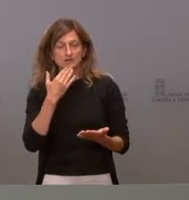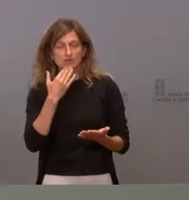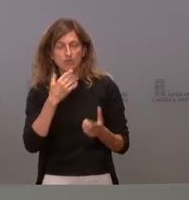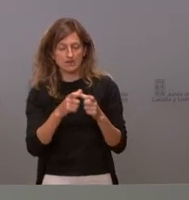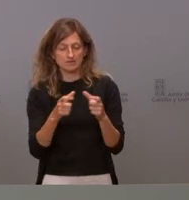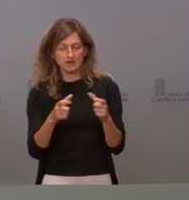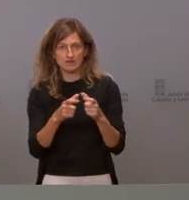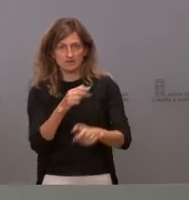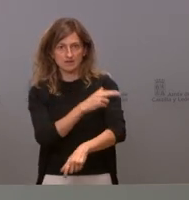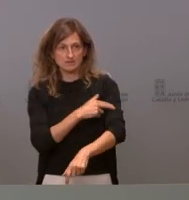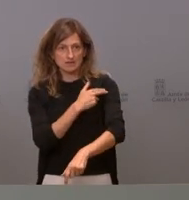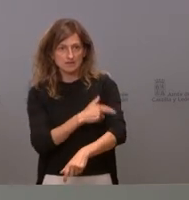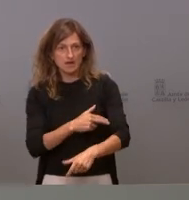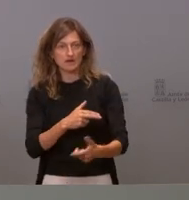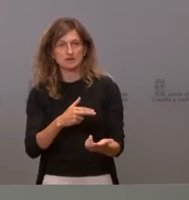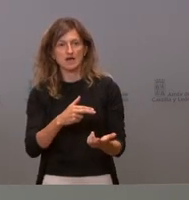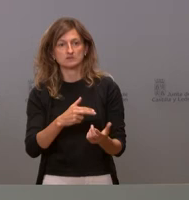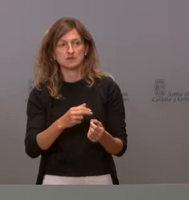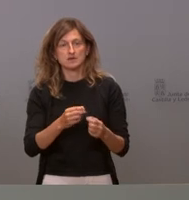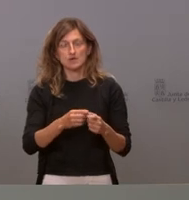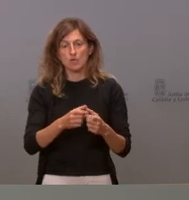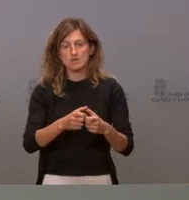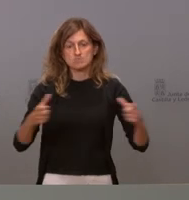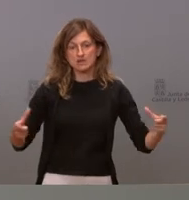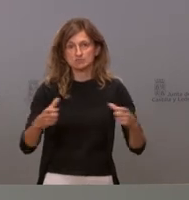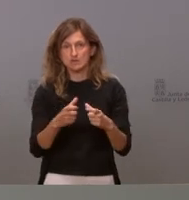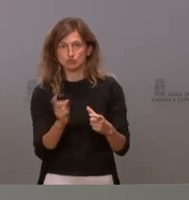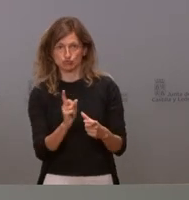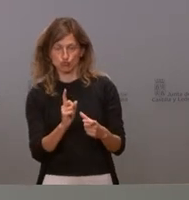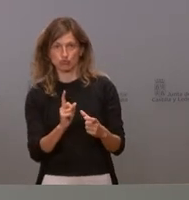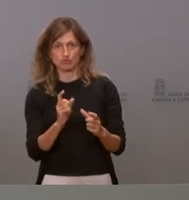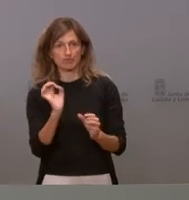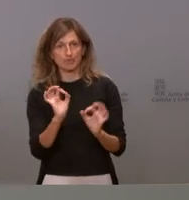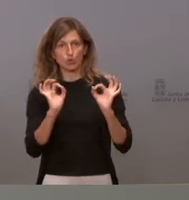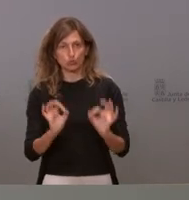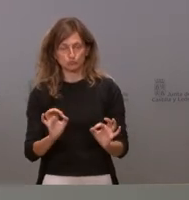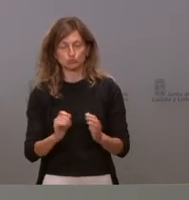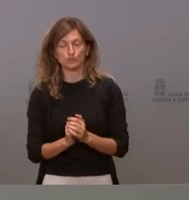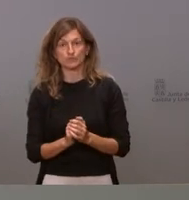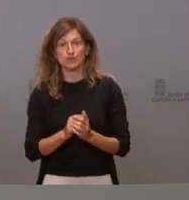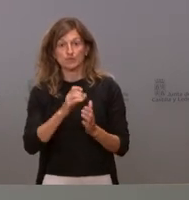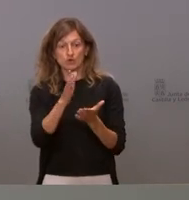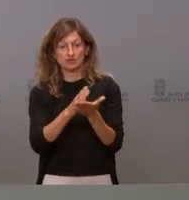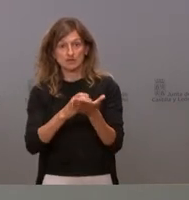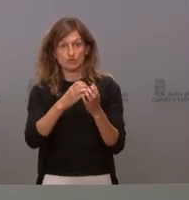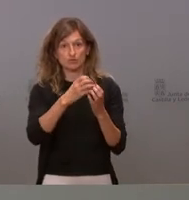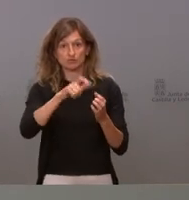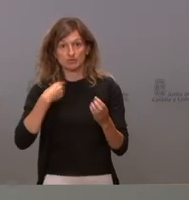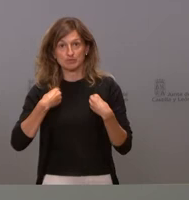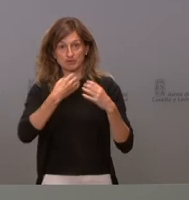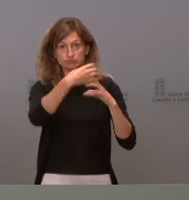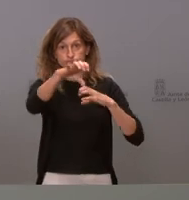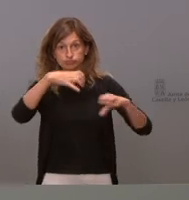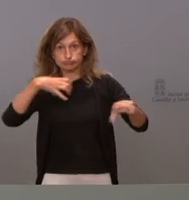tarjetas sanitarias ni un exceso de tarjetas sanitarias por otra parte la enorme dispersión que tiene nuestra comunidad autónoma nos